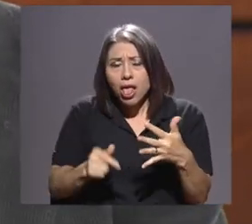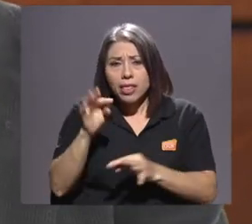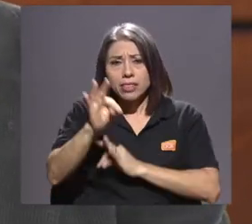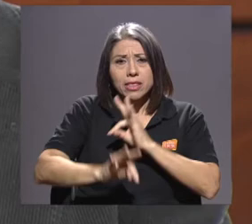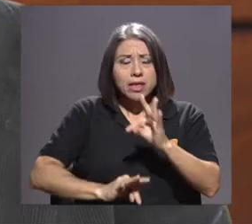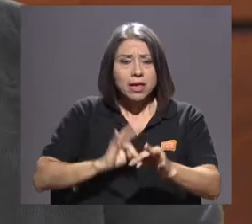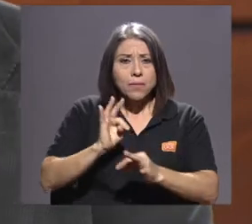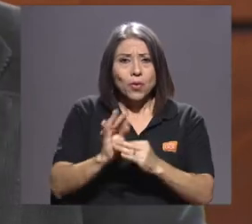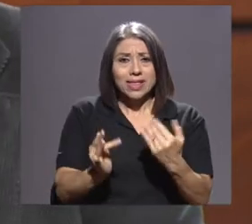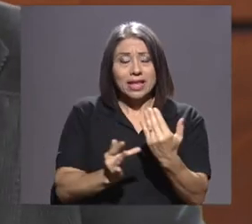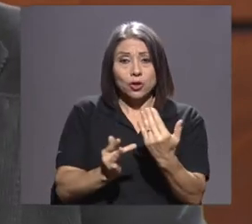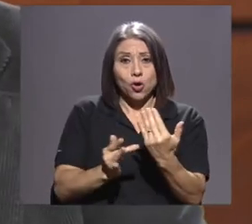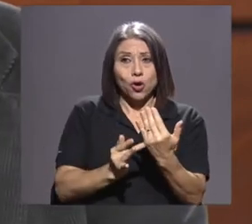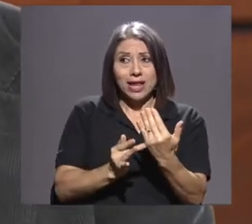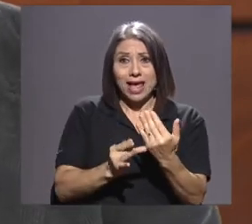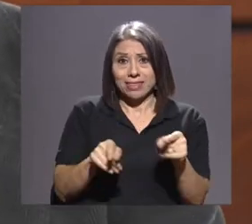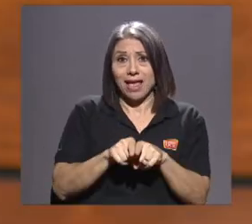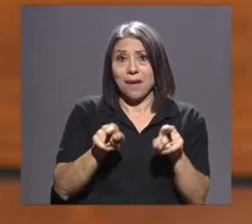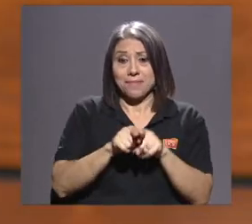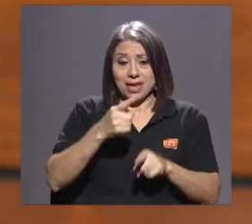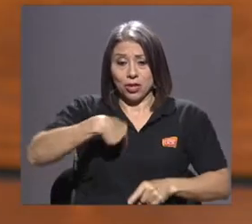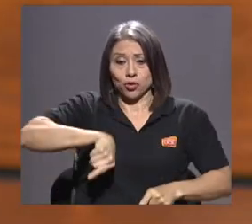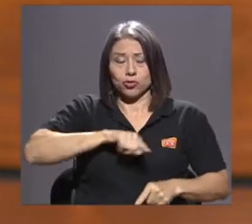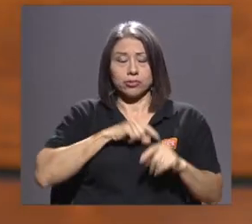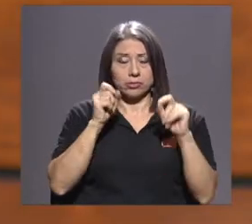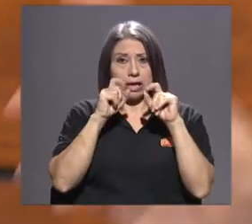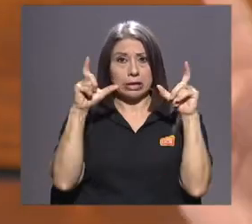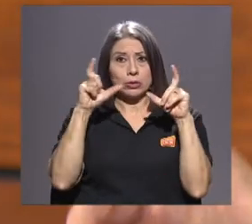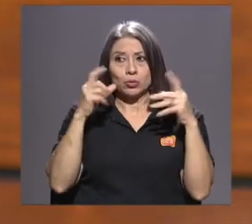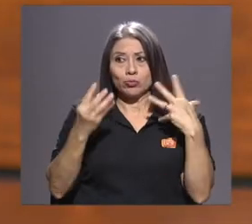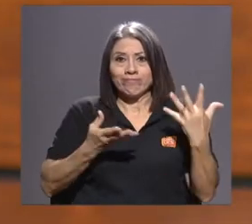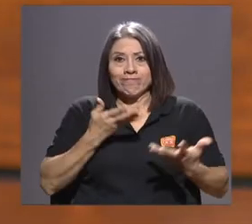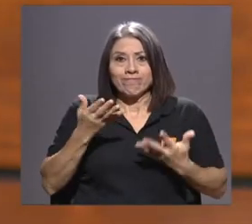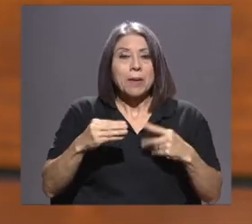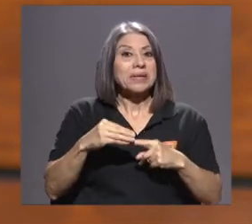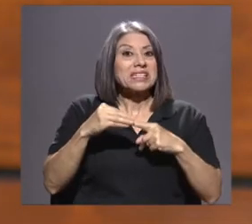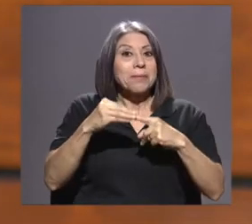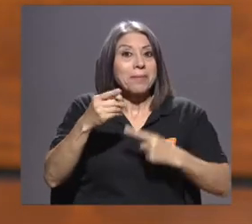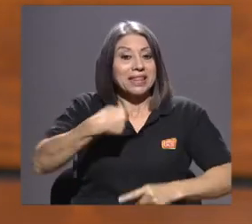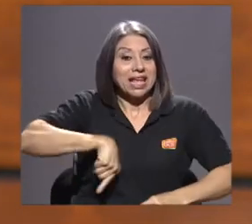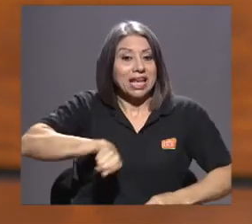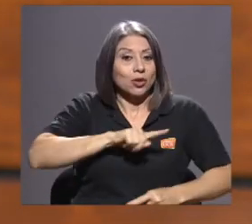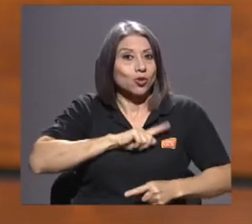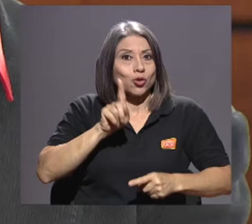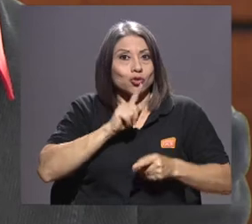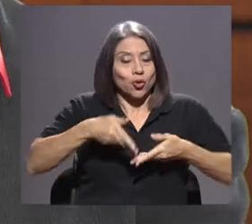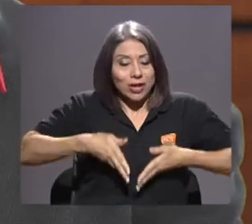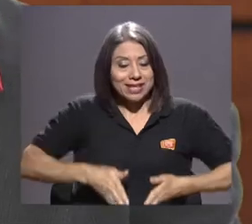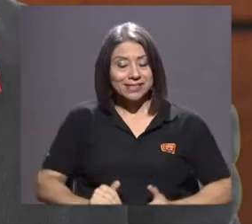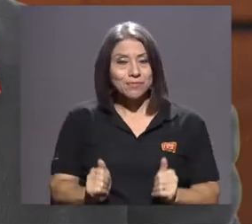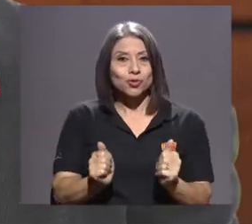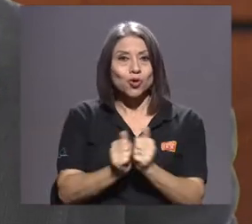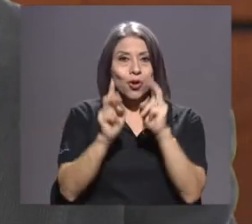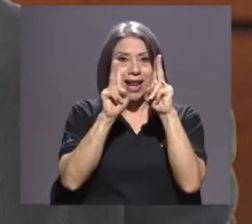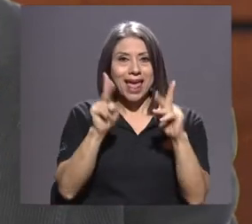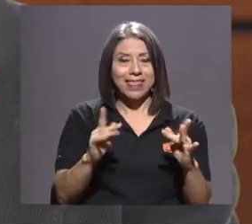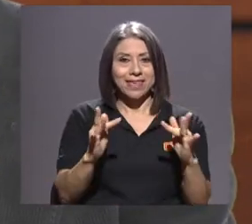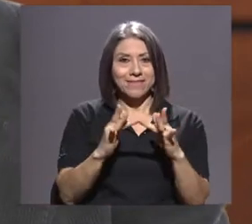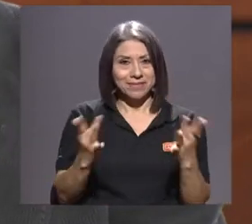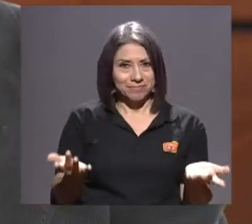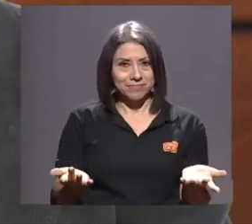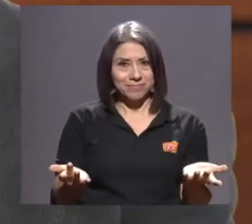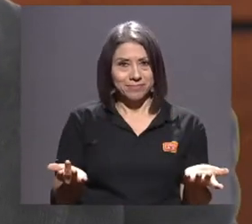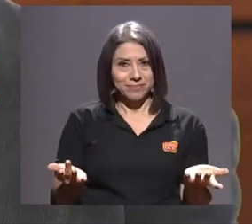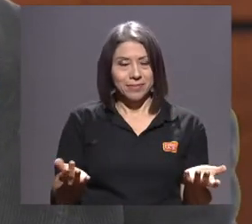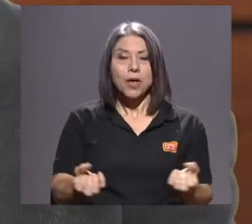nos tomó por sorpresa a nosotros también, y principalmente a los que no somos nativos digitales. Y cómo